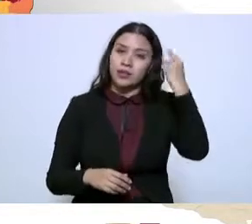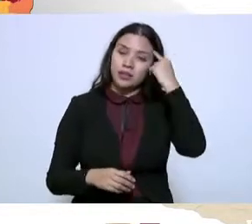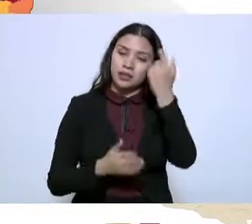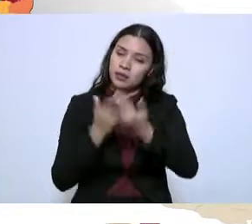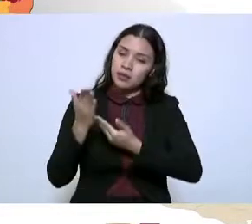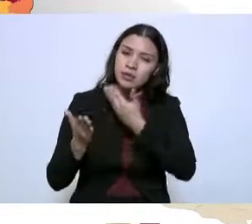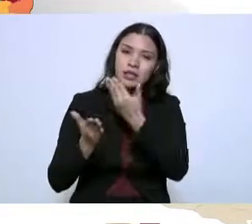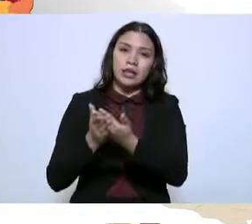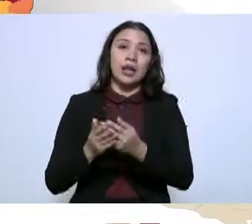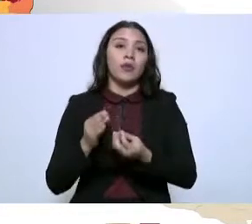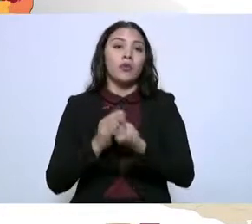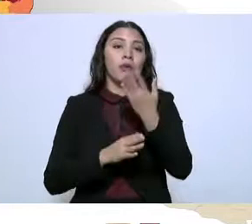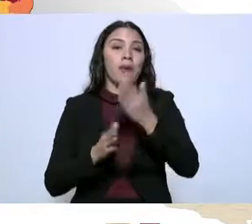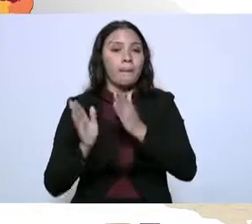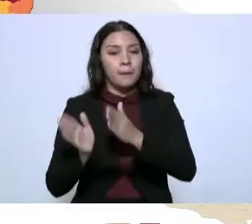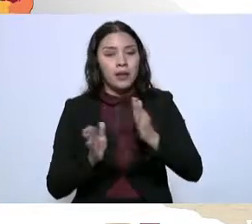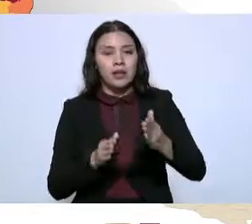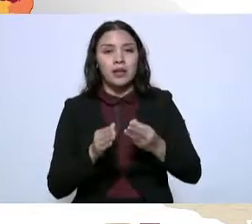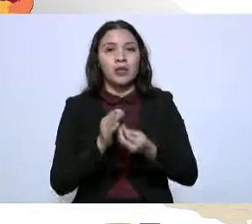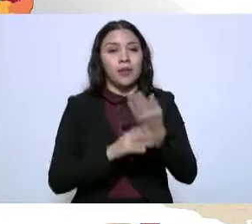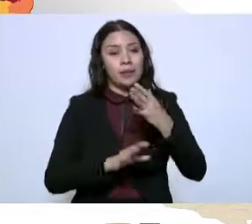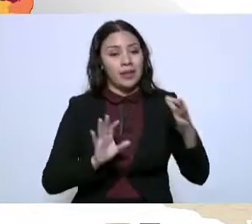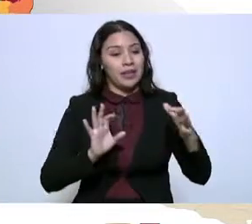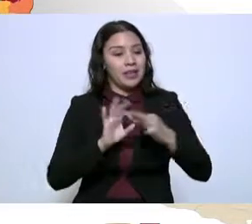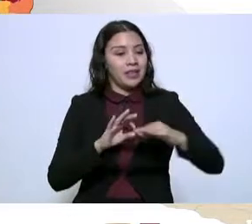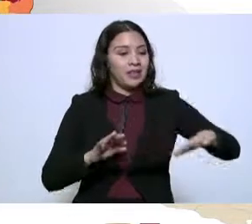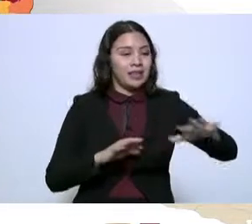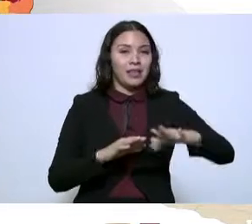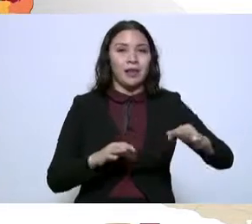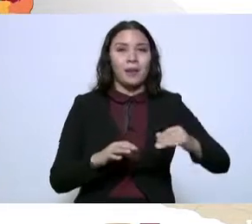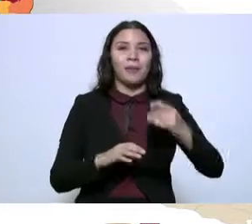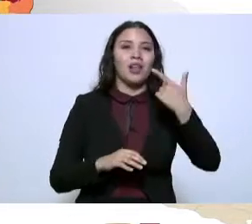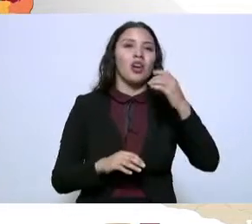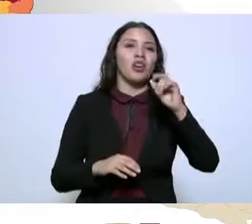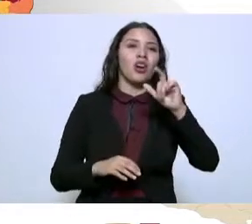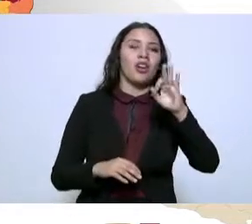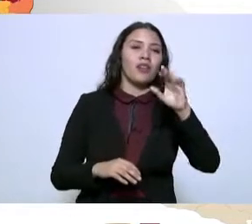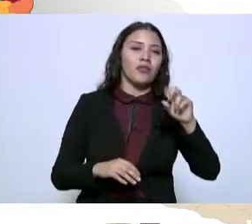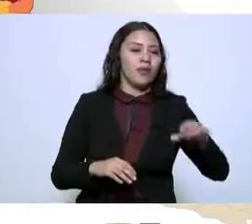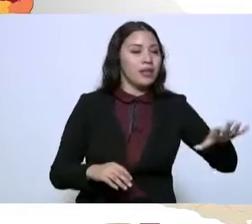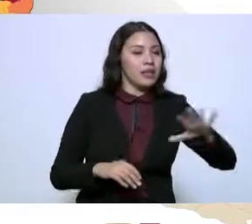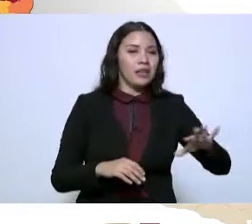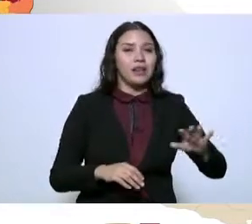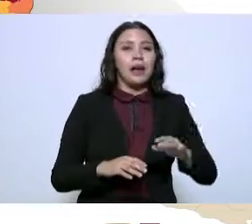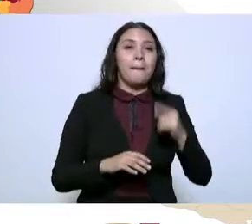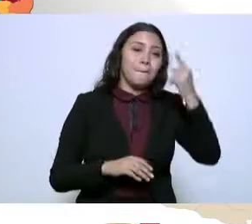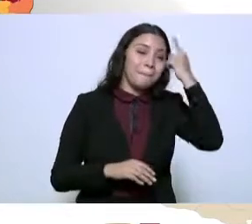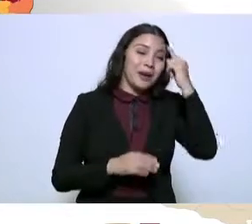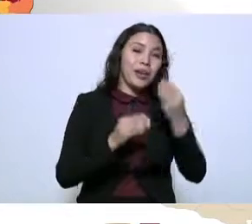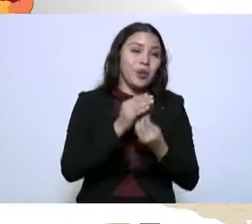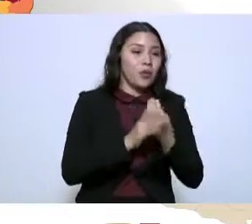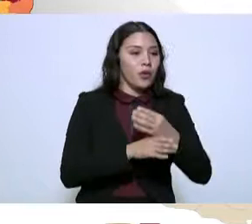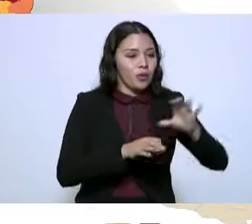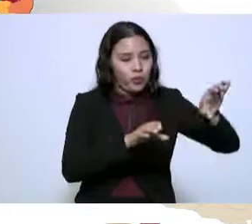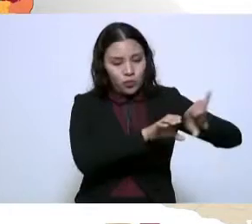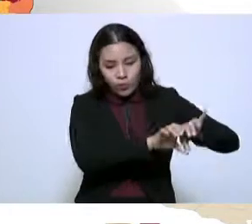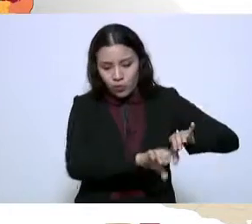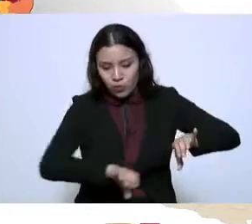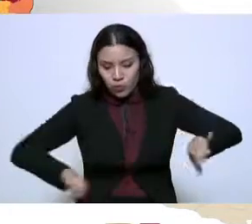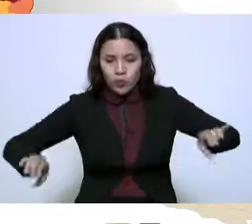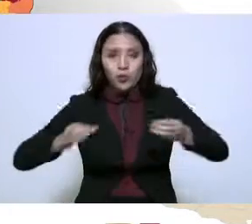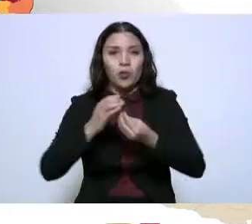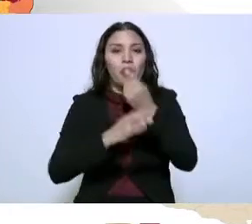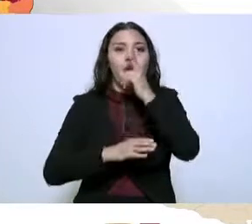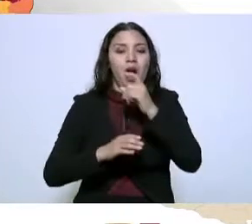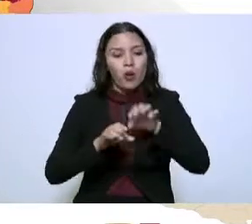la planeación hídrica del Golfo Norte, conocido como el pligón, para tener acueductos. Ahora modernos,